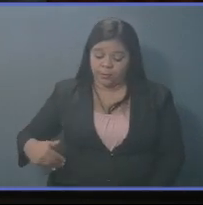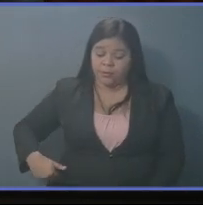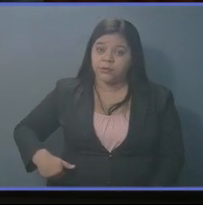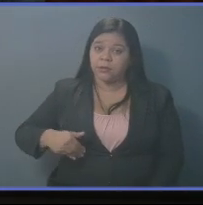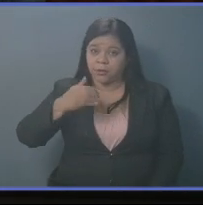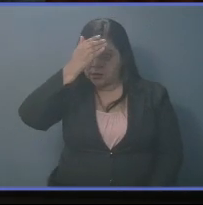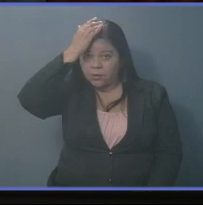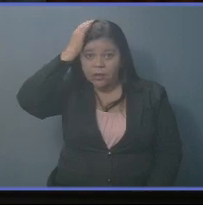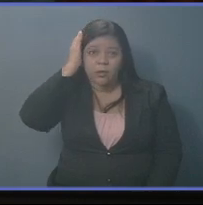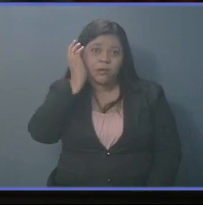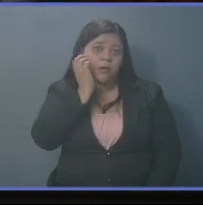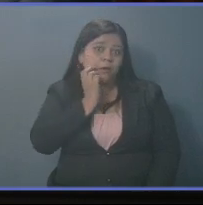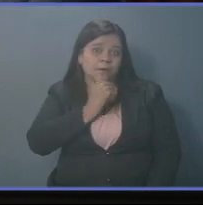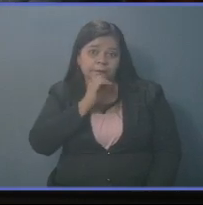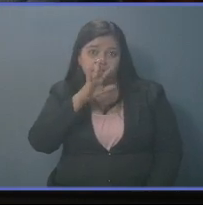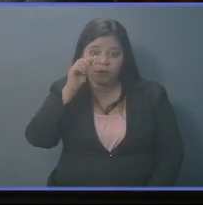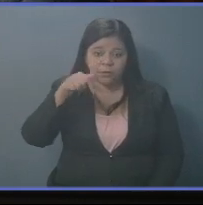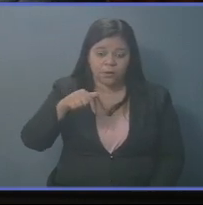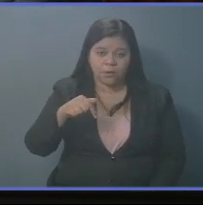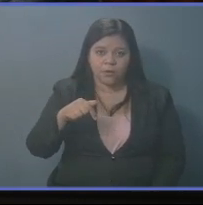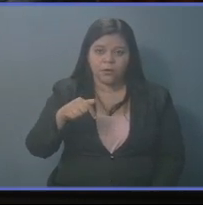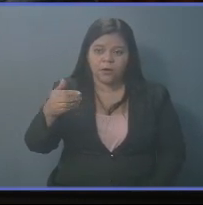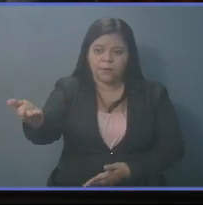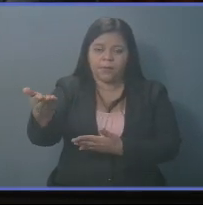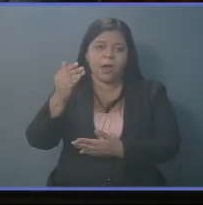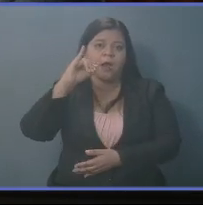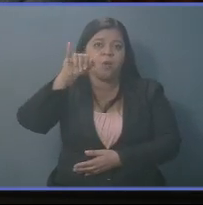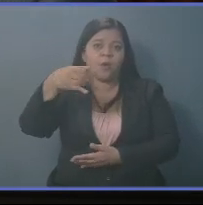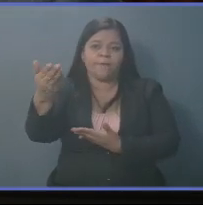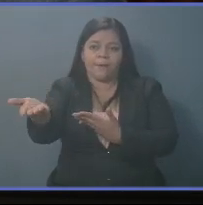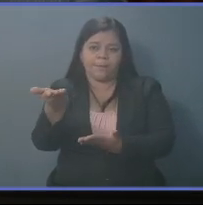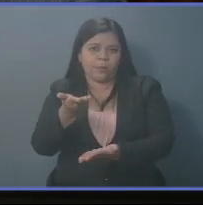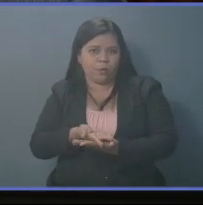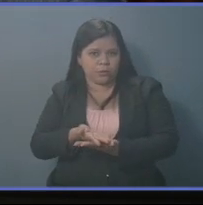que va a presentar una propuesta el día jueves.